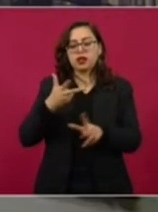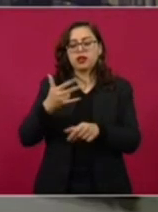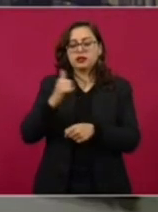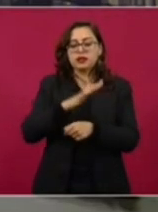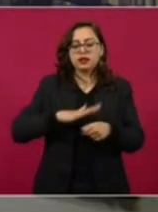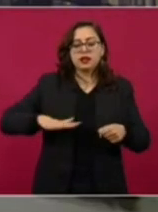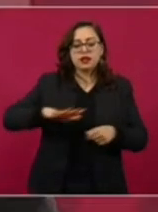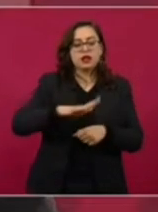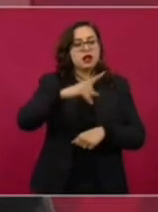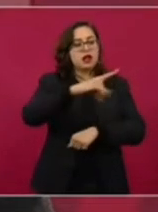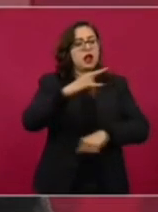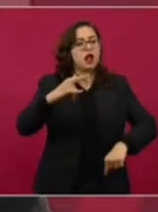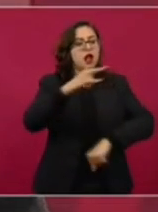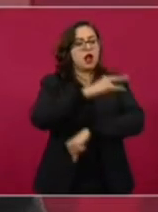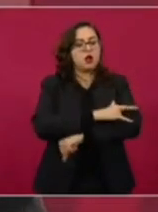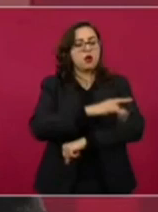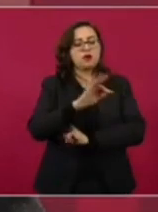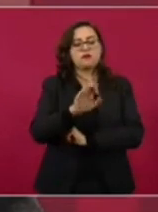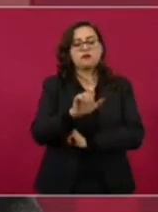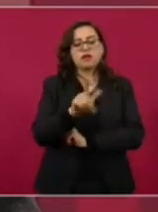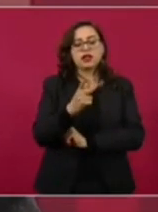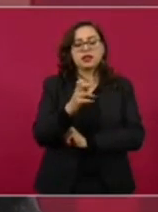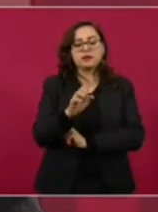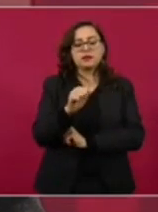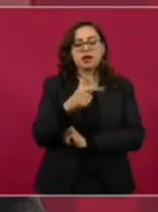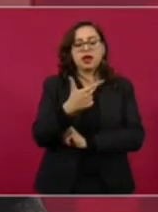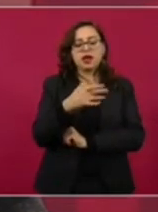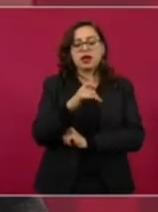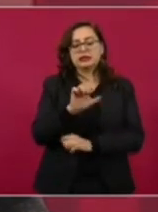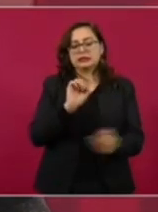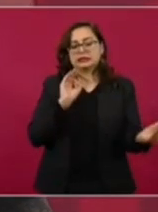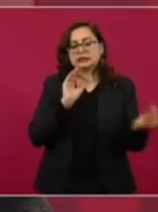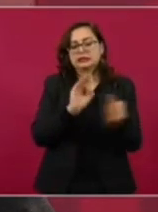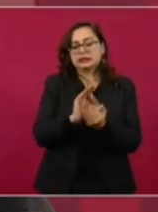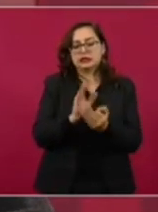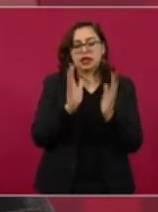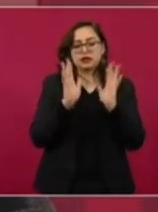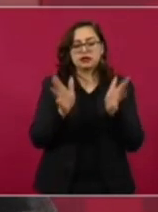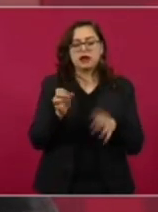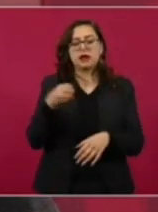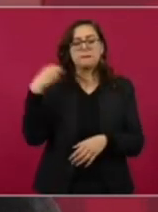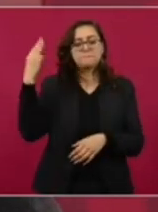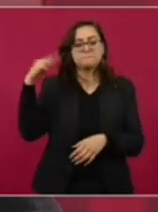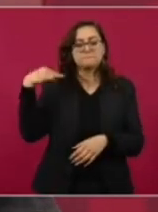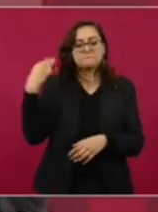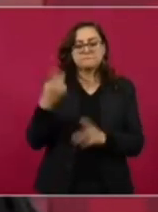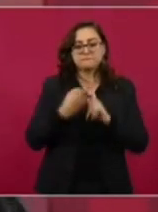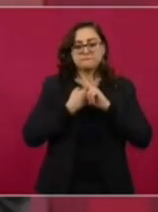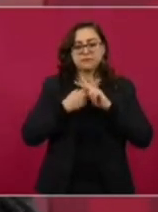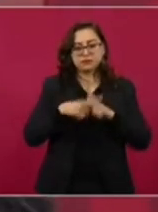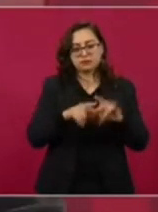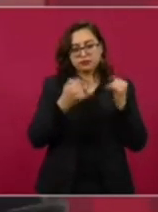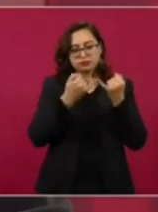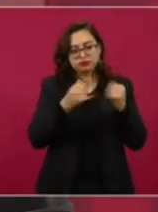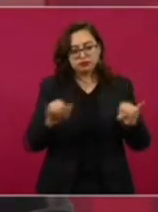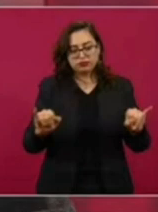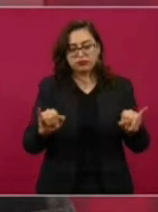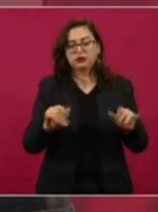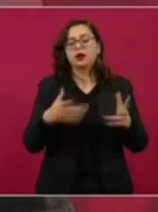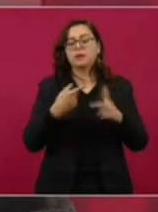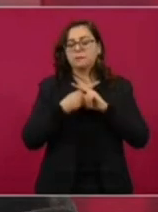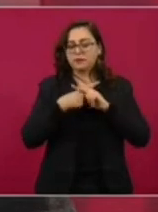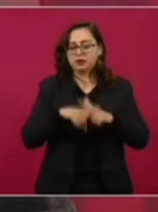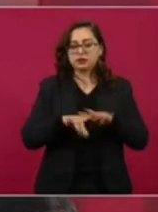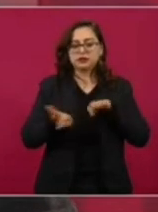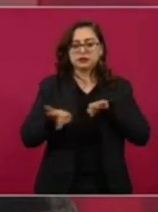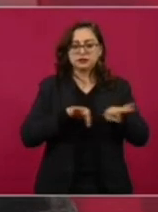Ángeles ya está la próxima hora en marzo, la inauguración y la puesta en operación y estamos